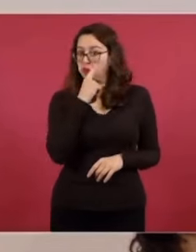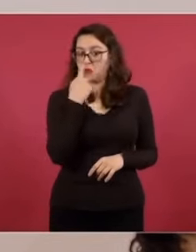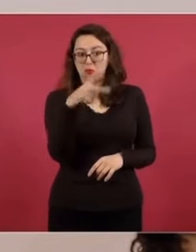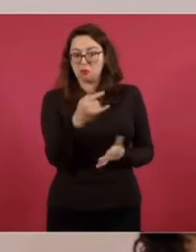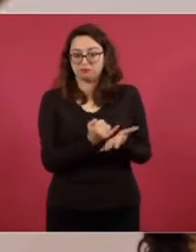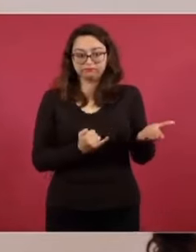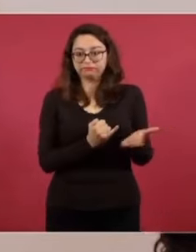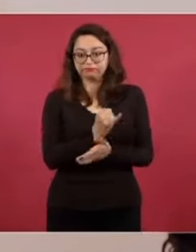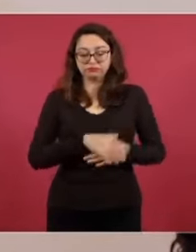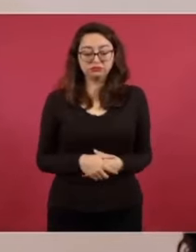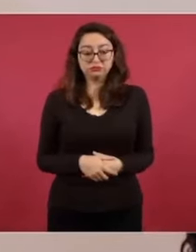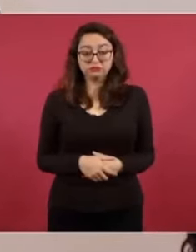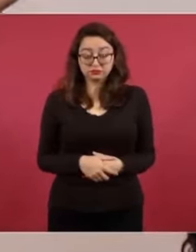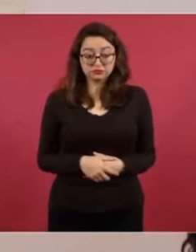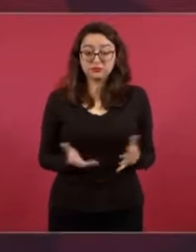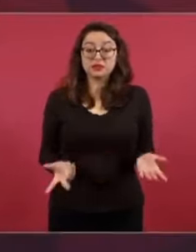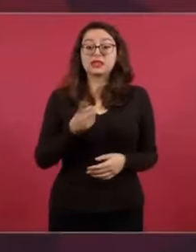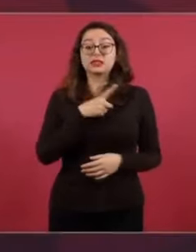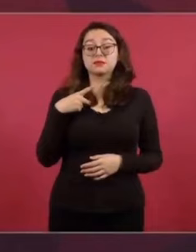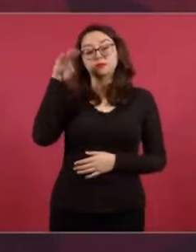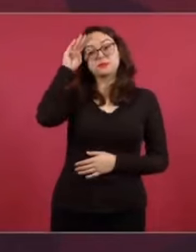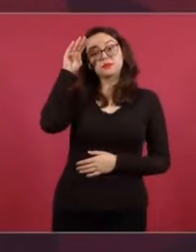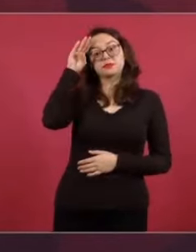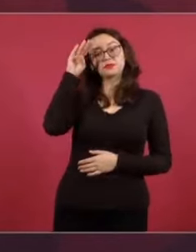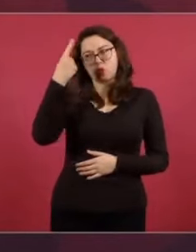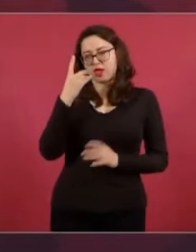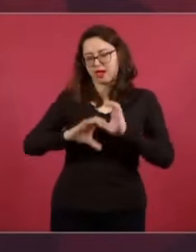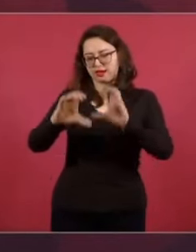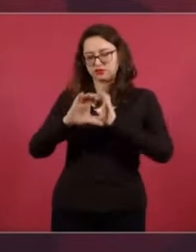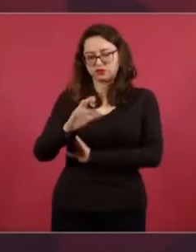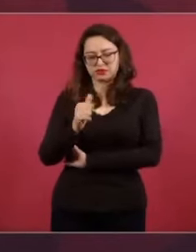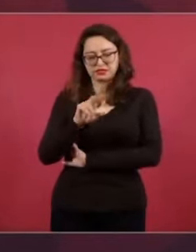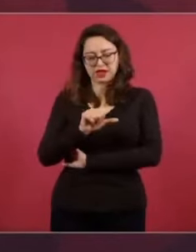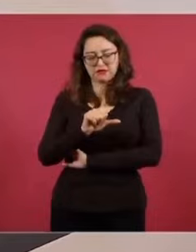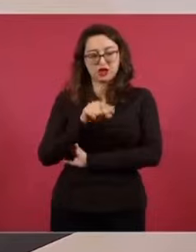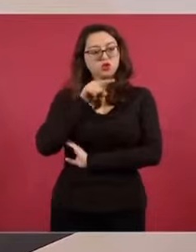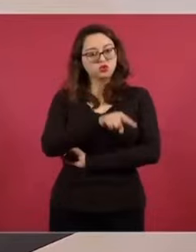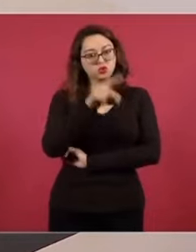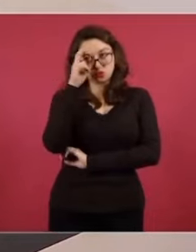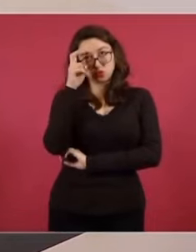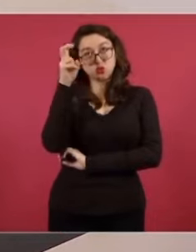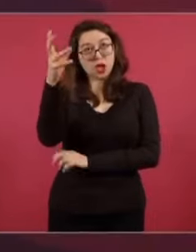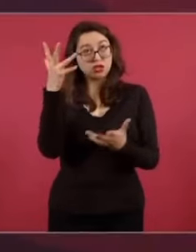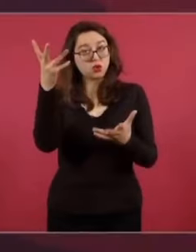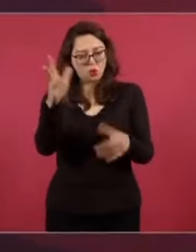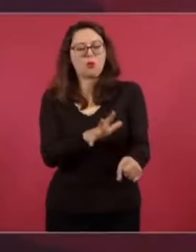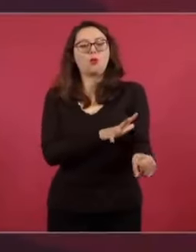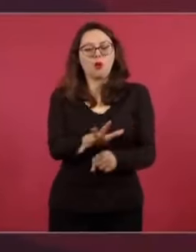Pero hay que pensar en la canción de Chavaflores. ¿A qué le tiras cuando sueñas, mexicano?